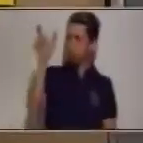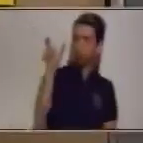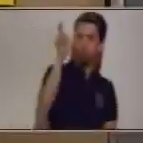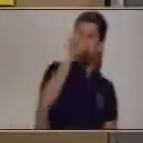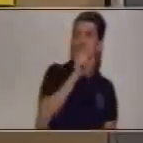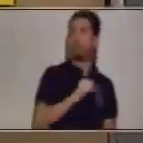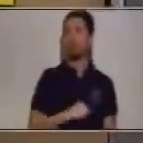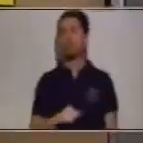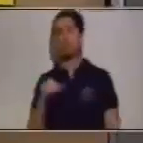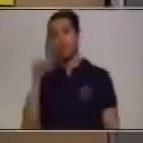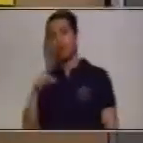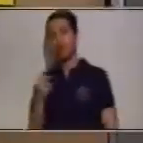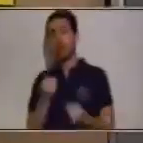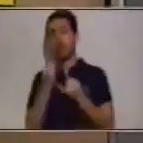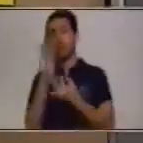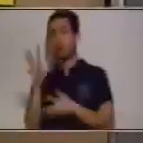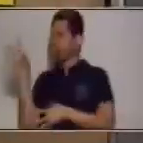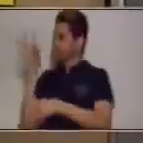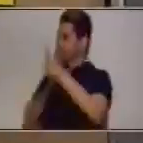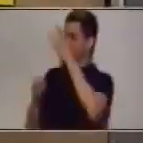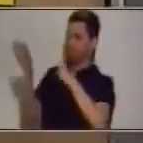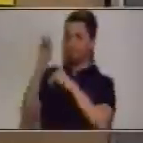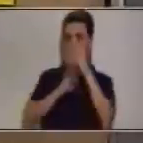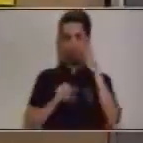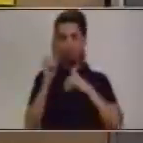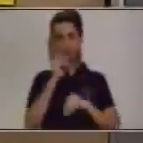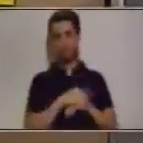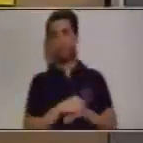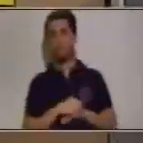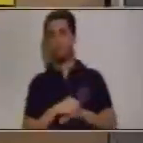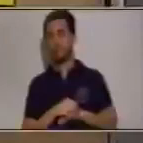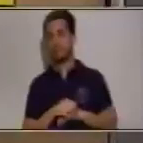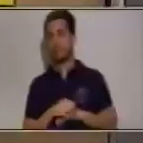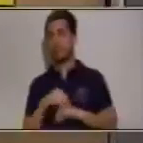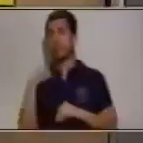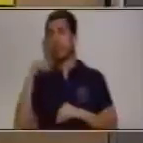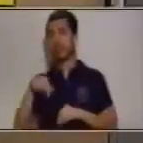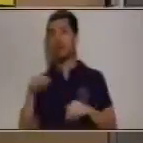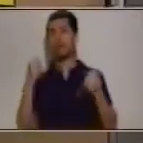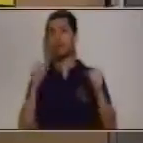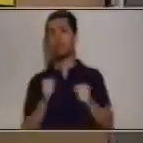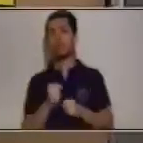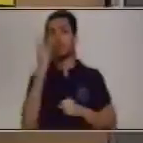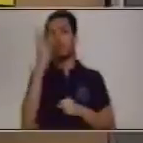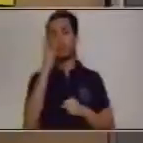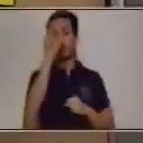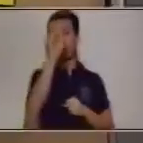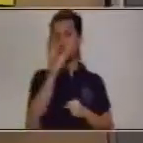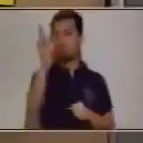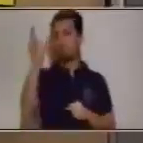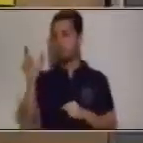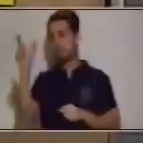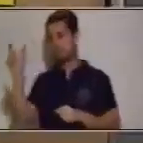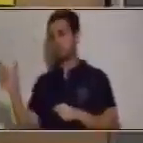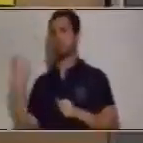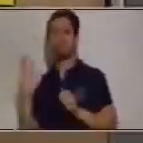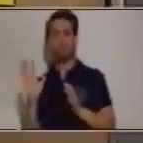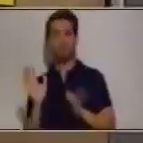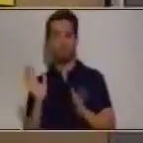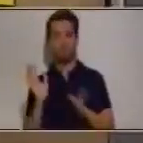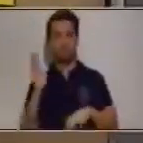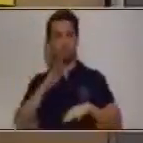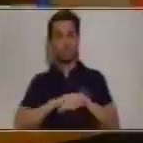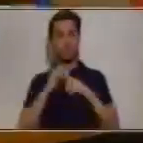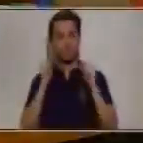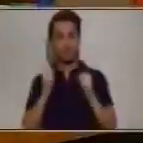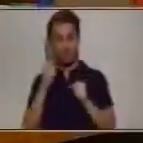nuestros numerales de las casillas correspondientes y nos vamos a las tres cifras ¿sí? pongámosle otro poquito de dificultad